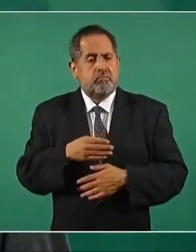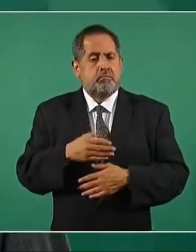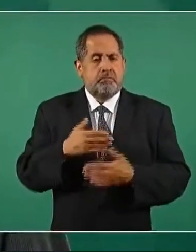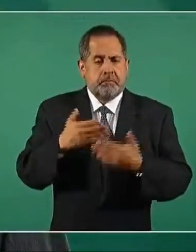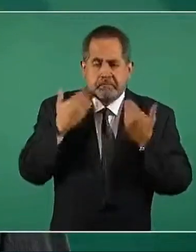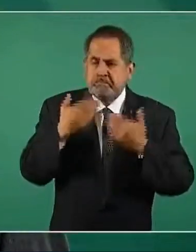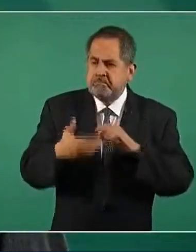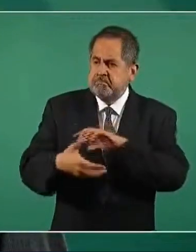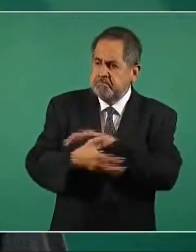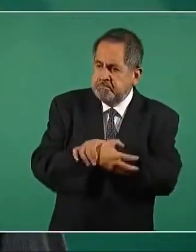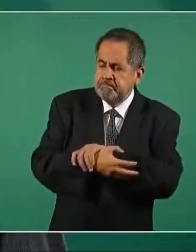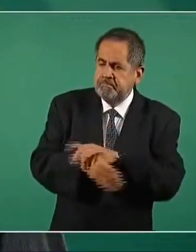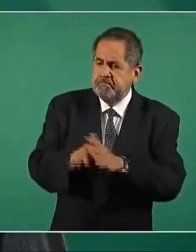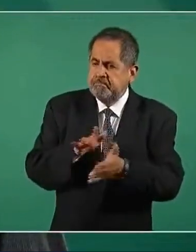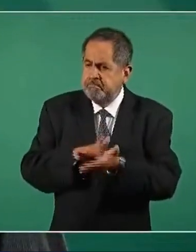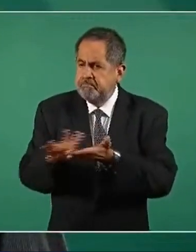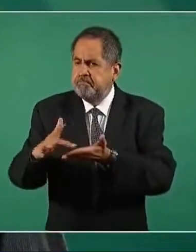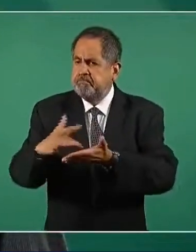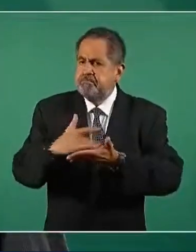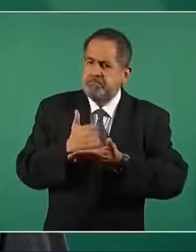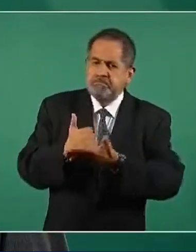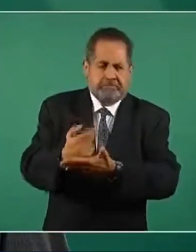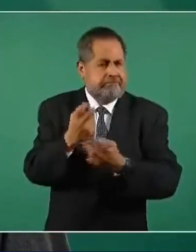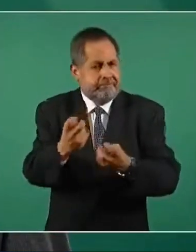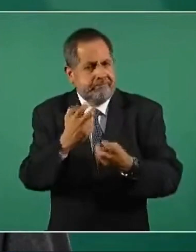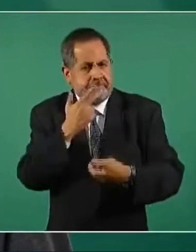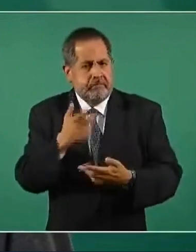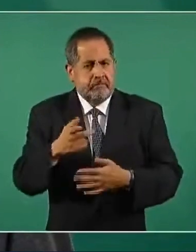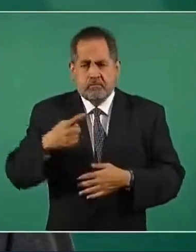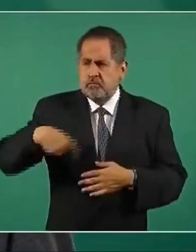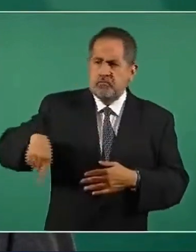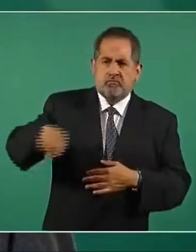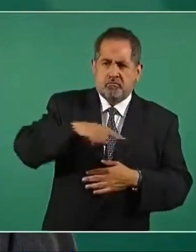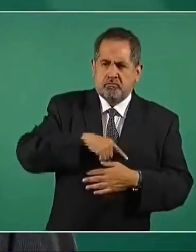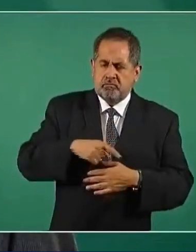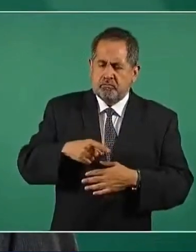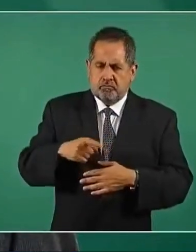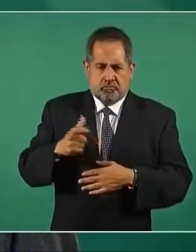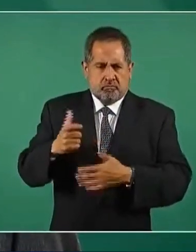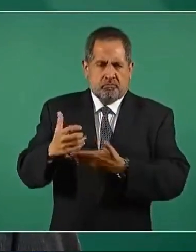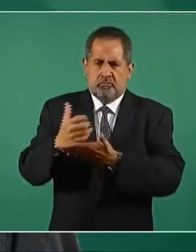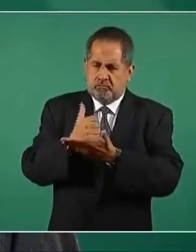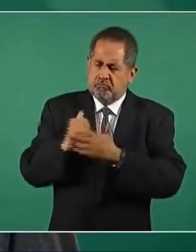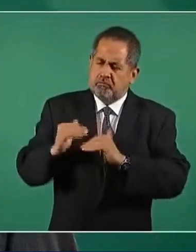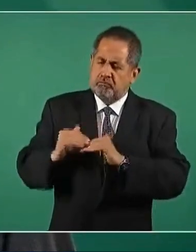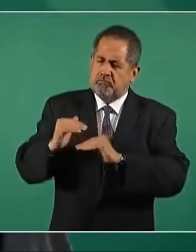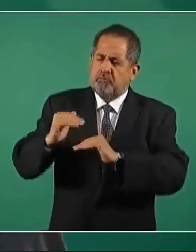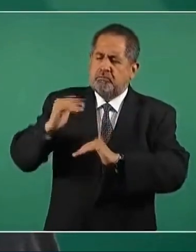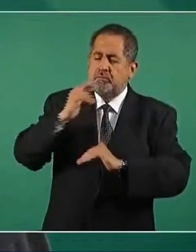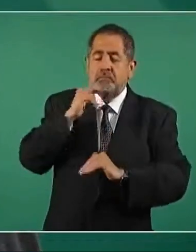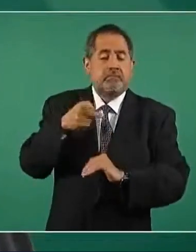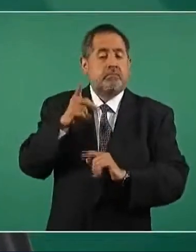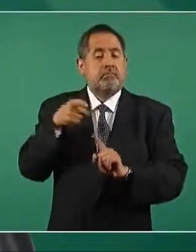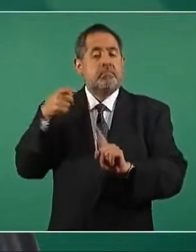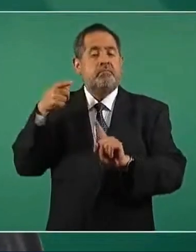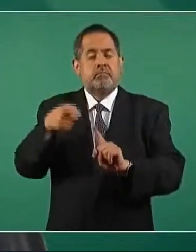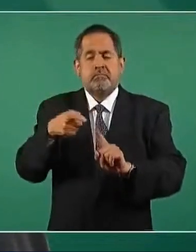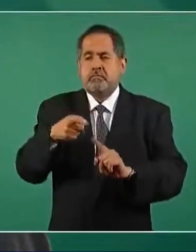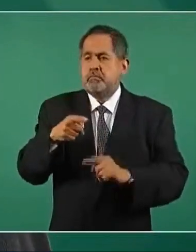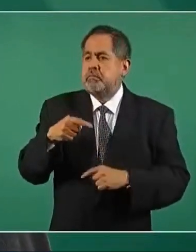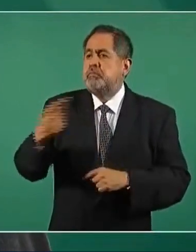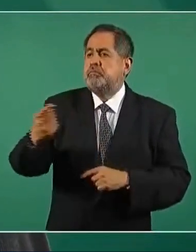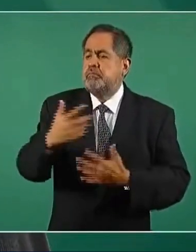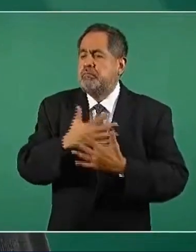fraternos, solidarios, que practiquen el principio del amor al